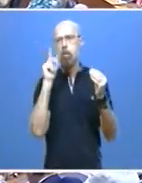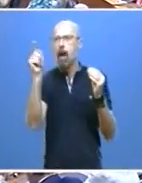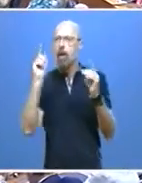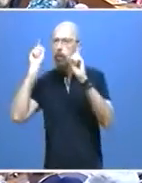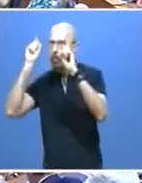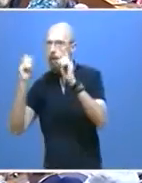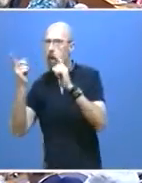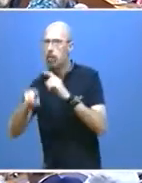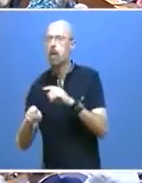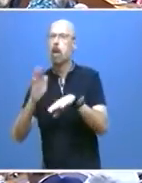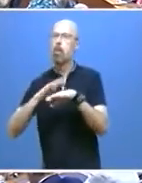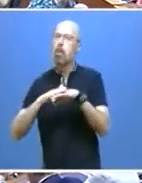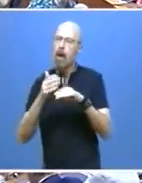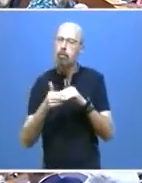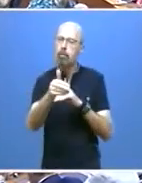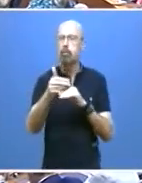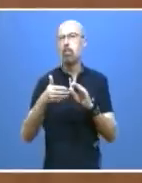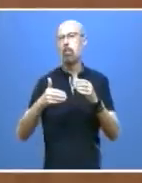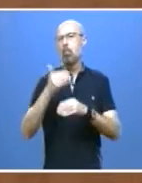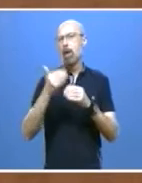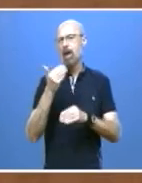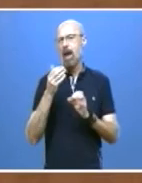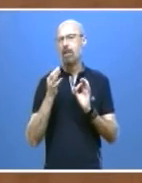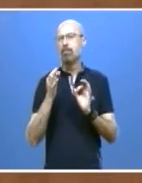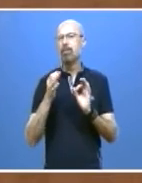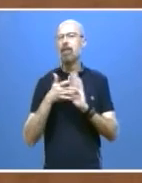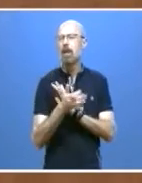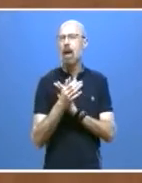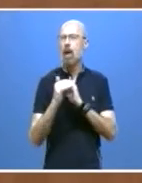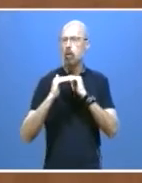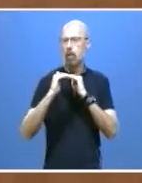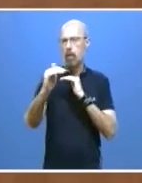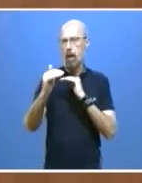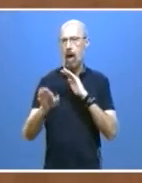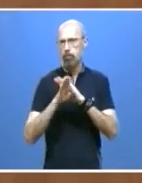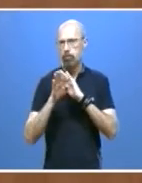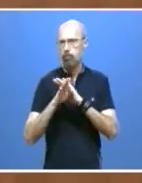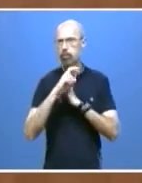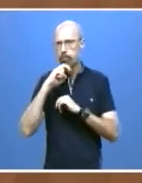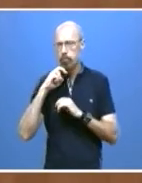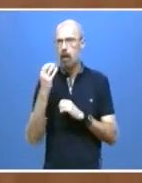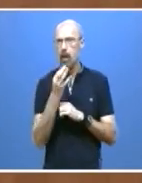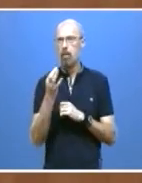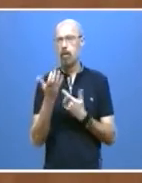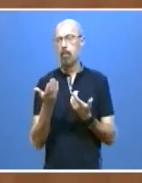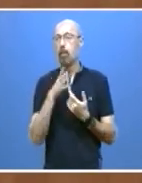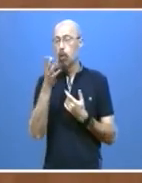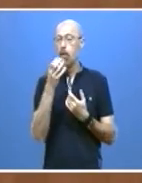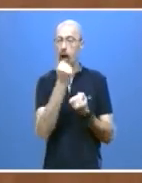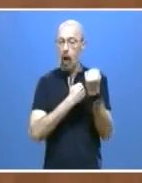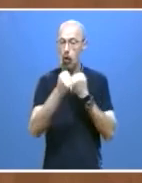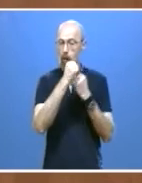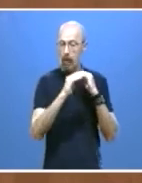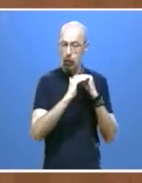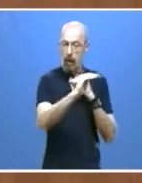apostar por la sostenibilidad. Somos conscientes del protagonismo que está adquiriendo la economía sostenible,